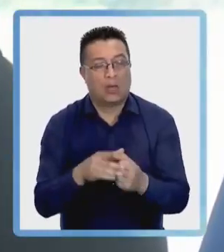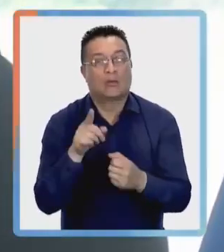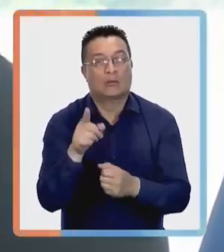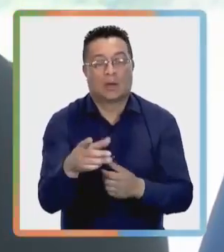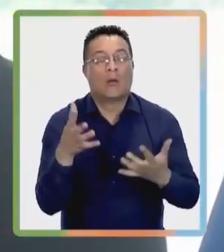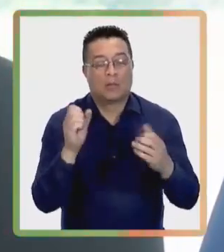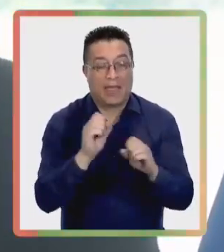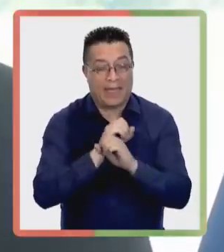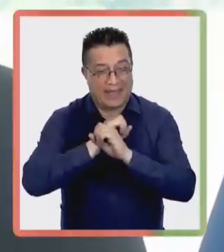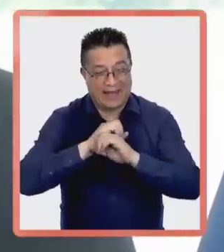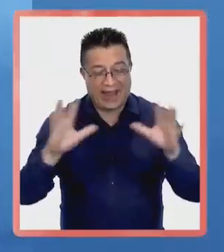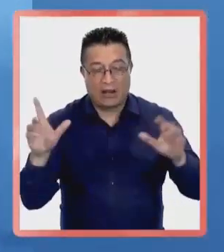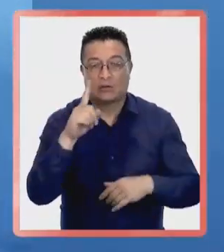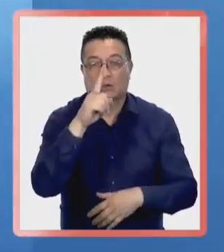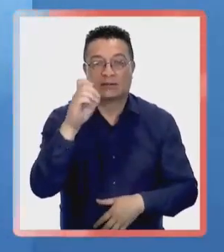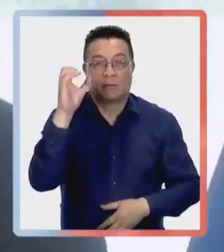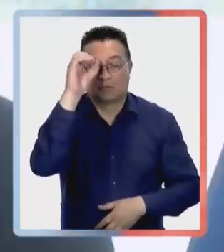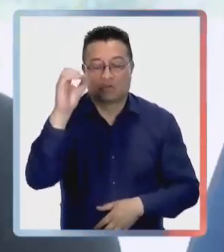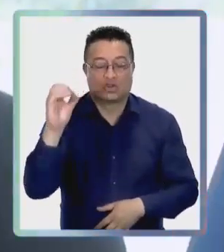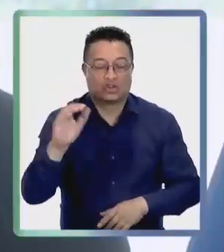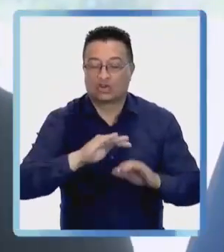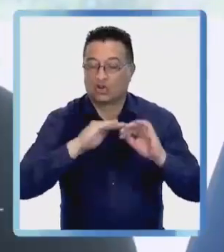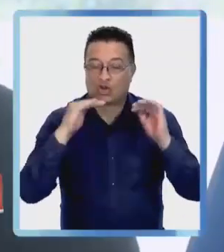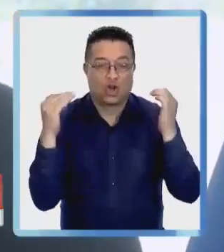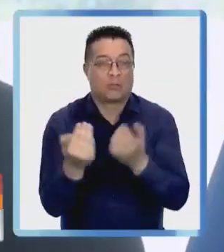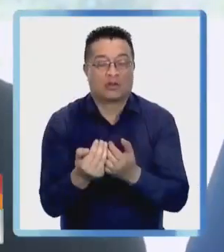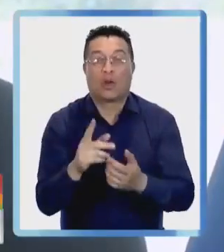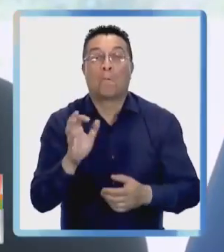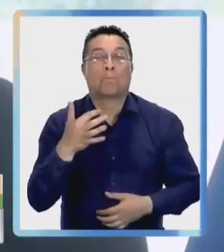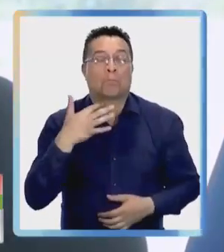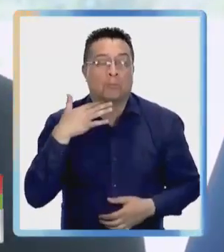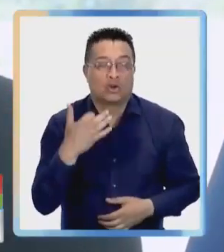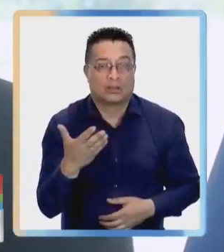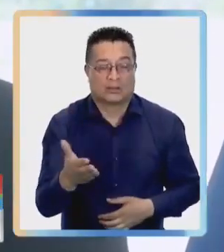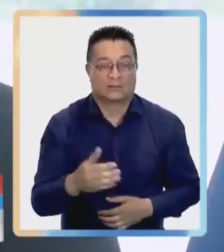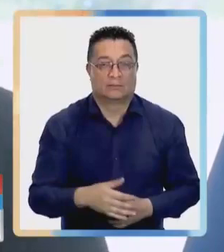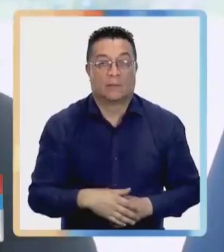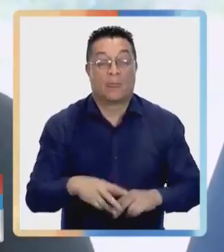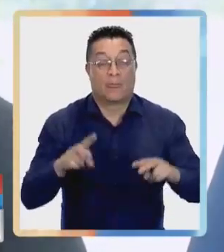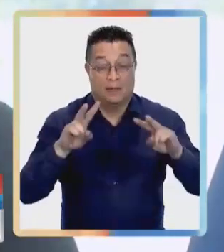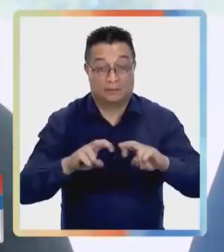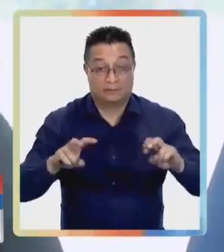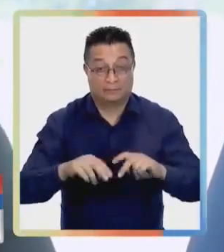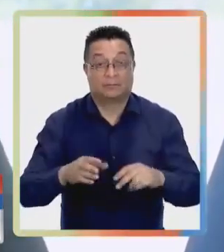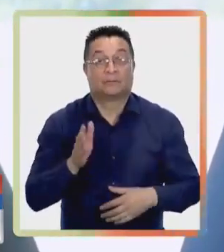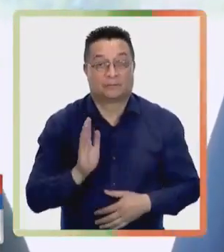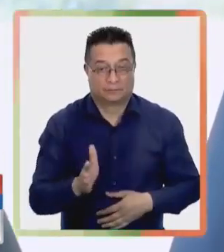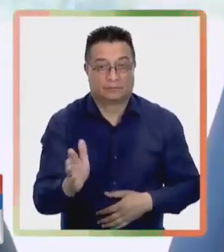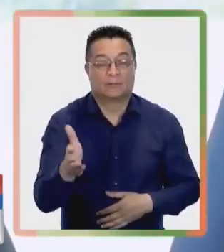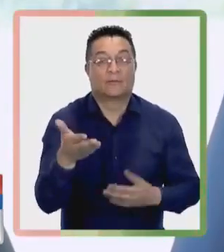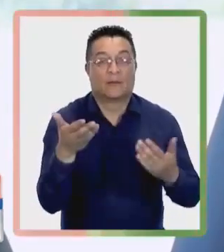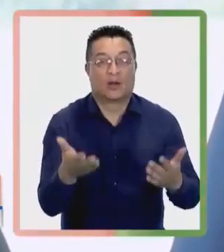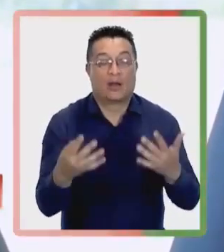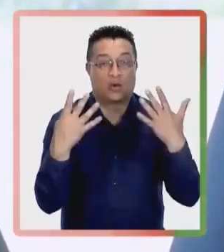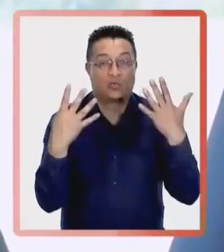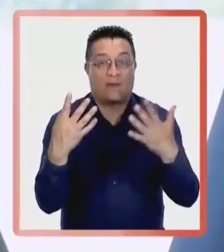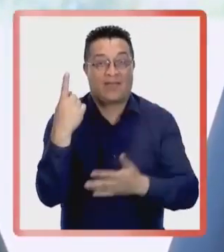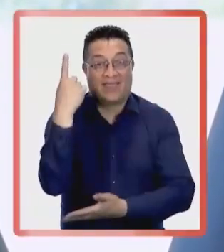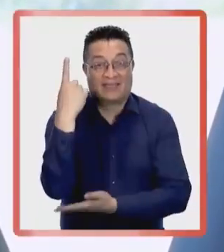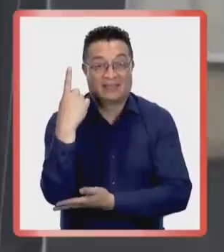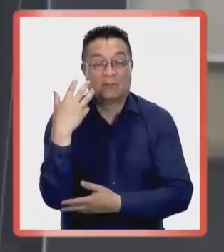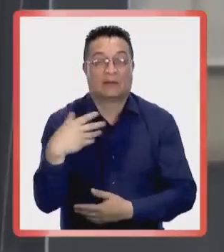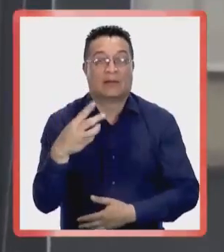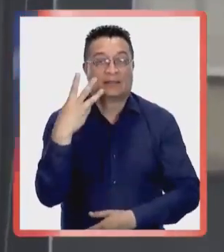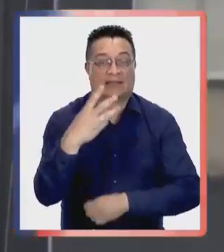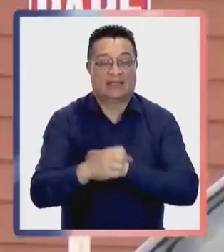responsabilidades. Toda la ayuda y colaboración para que se esclarezca absoluta y completamente las